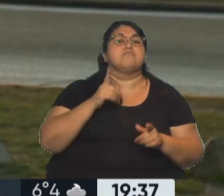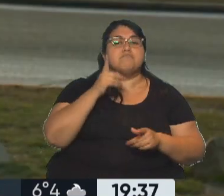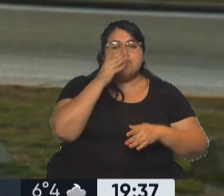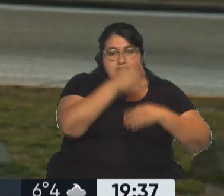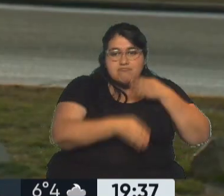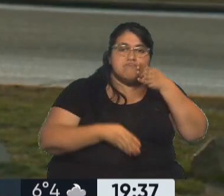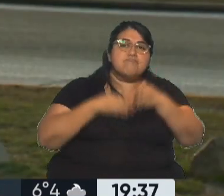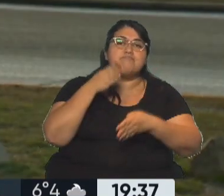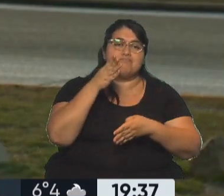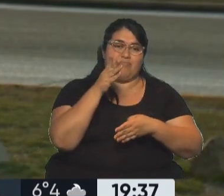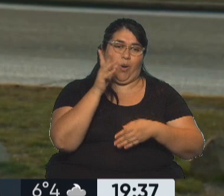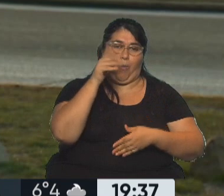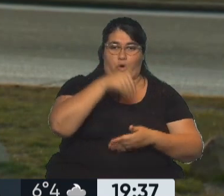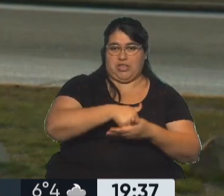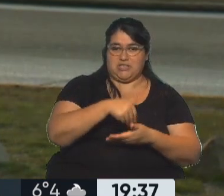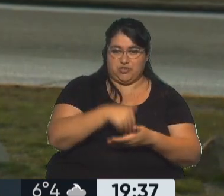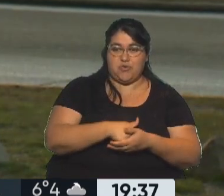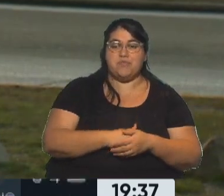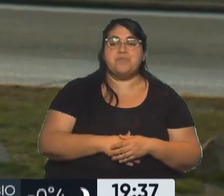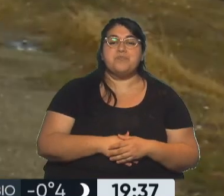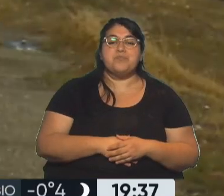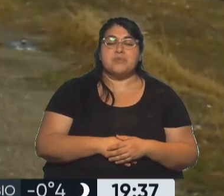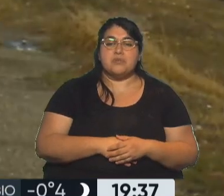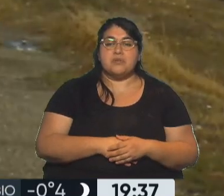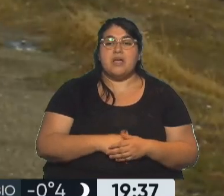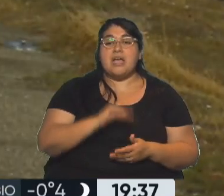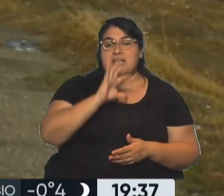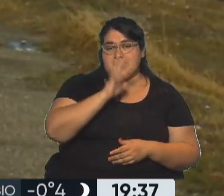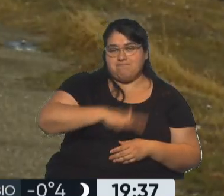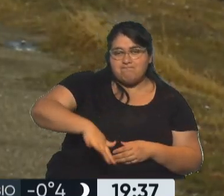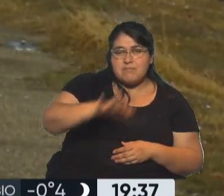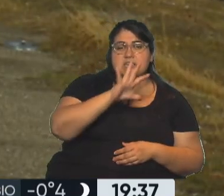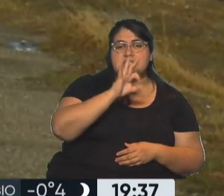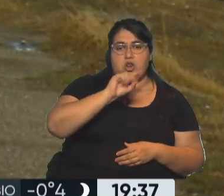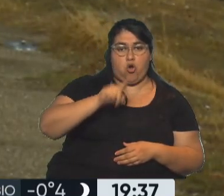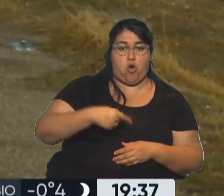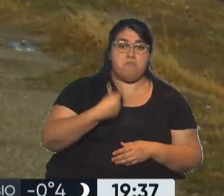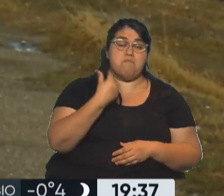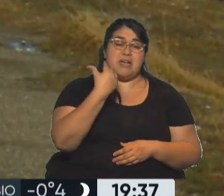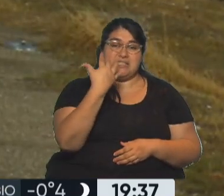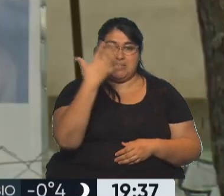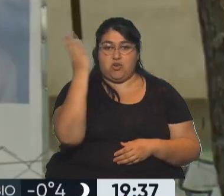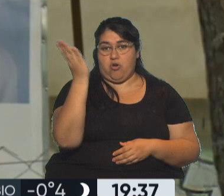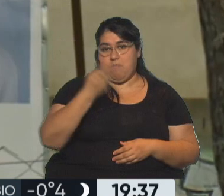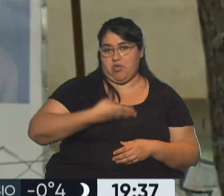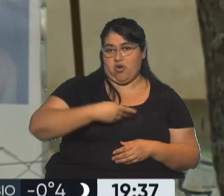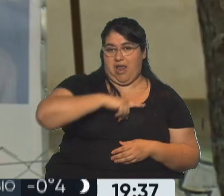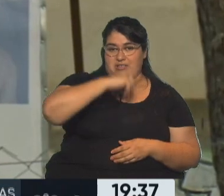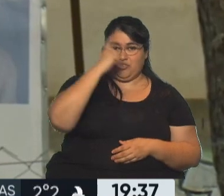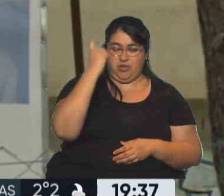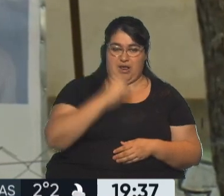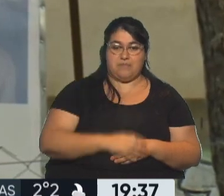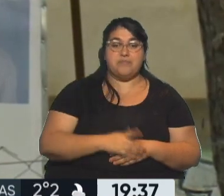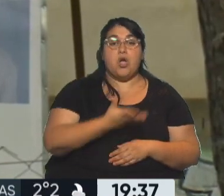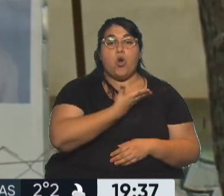estarán en condiciones de votar y constituyen el 0,5 del padrón nacional. Se elegirá el